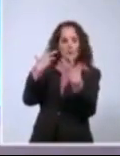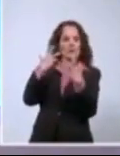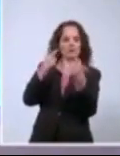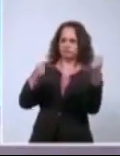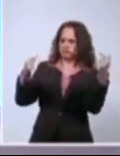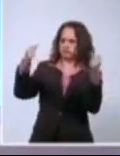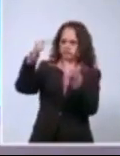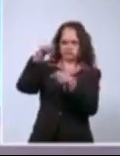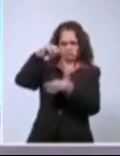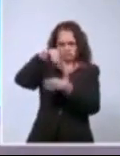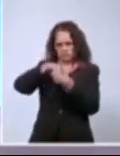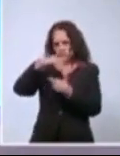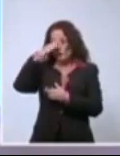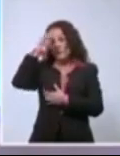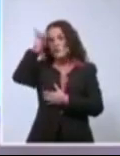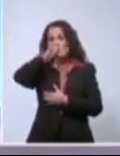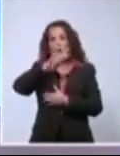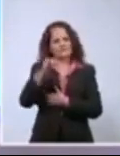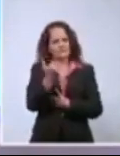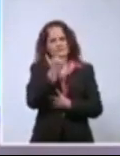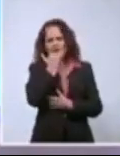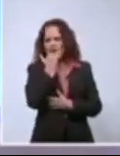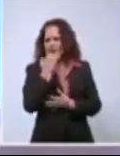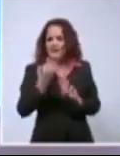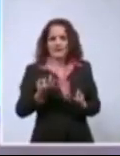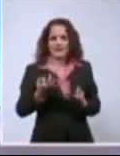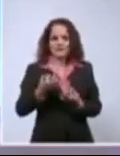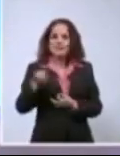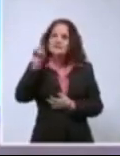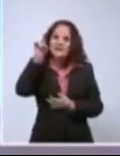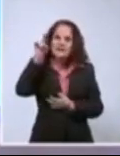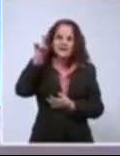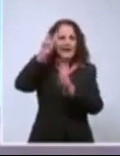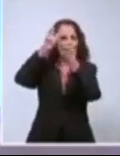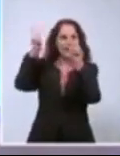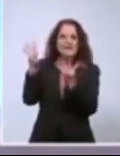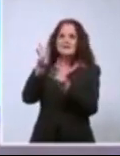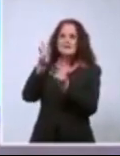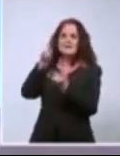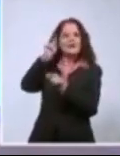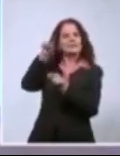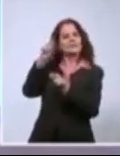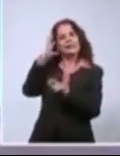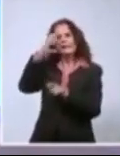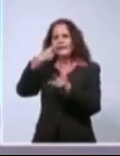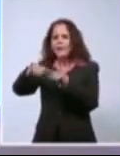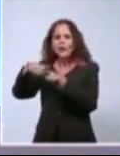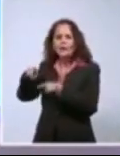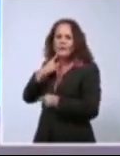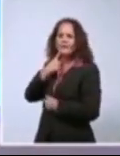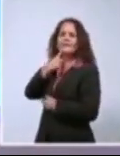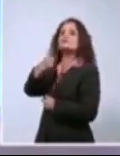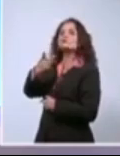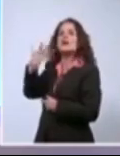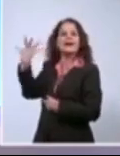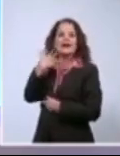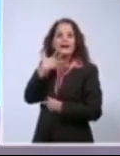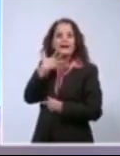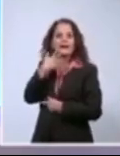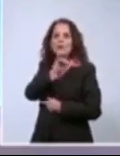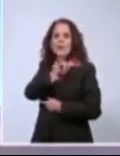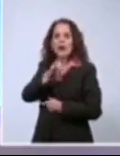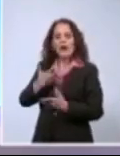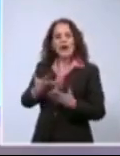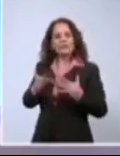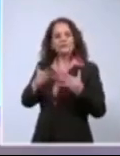más alcance en Cuba hacen mal cuando se ponen a la delantera en la batalla para denunciar, sí, para denunciar actitudes como